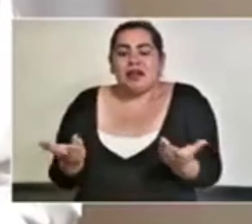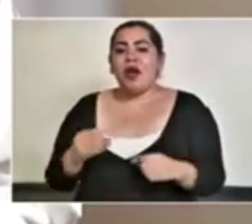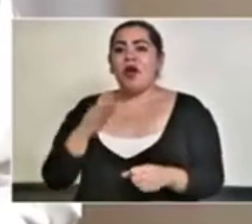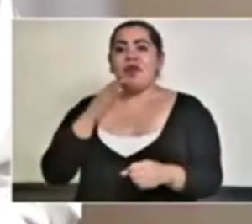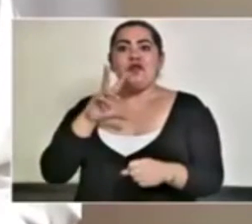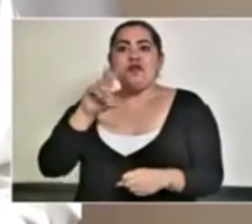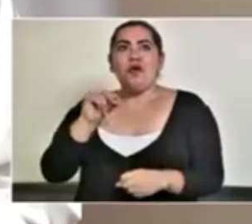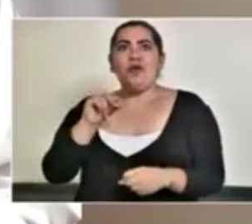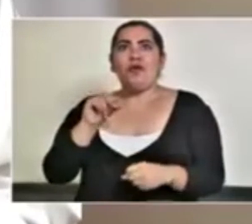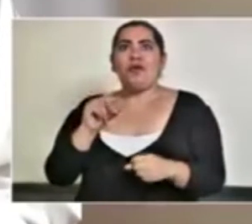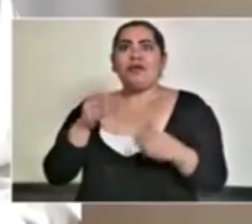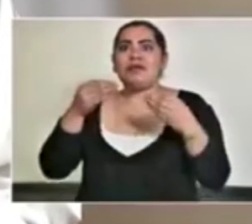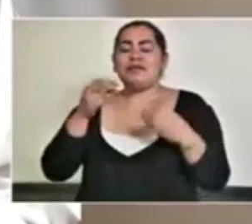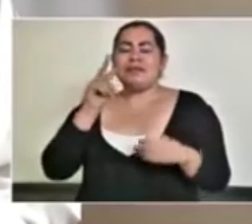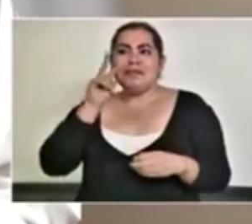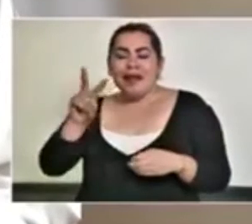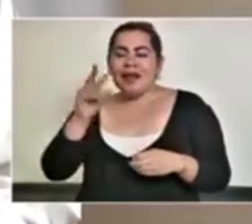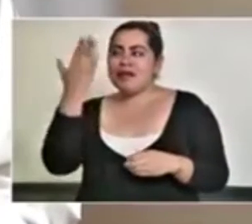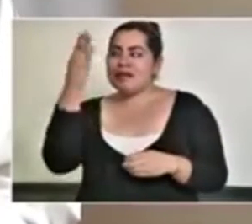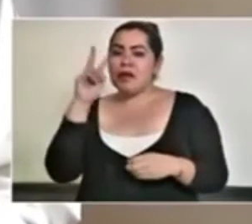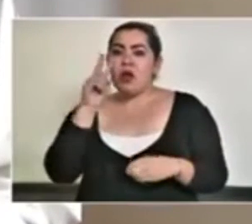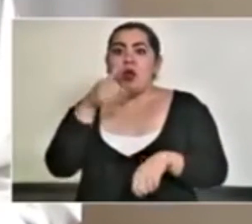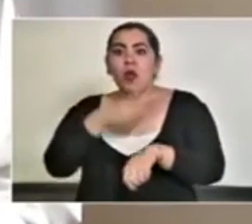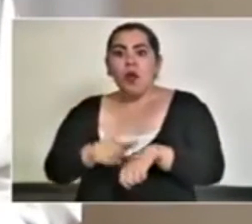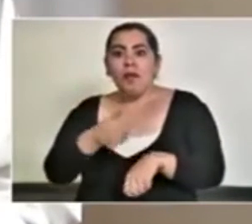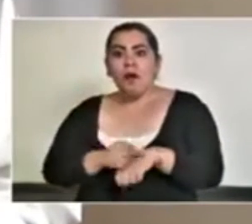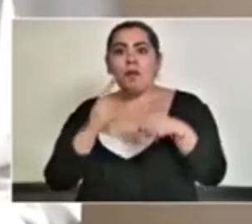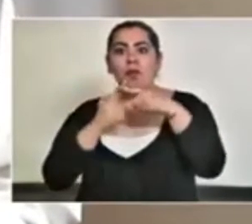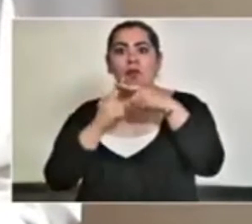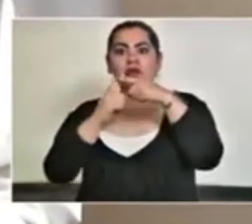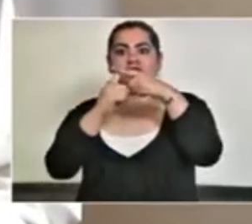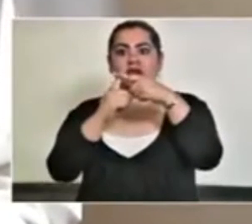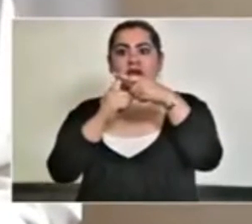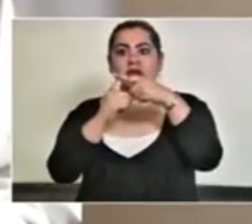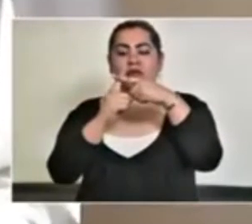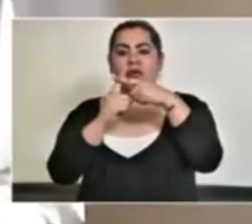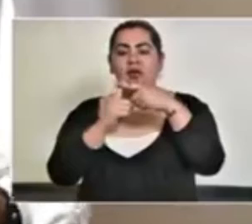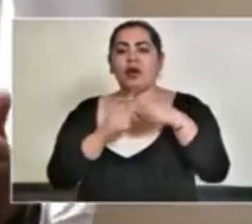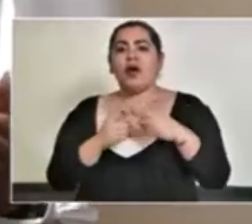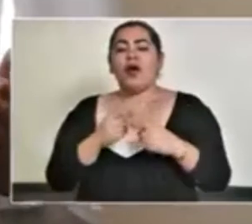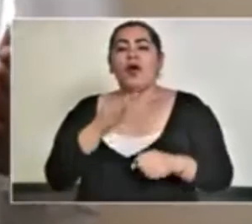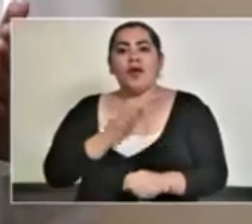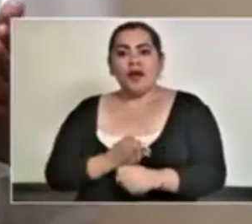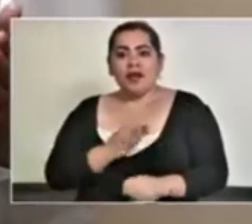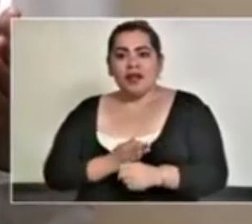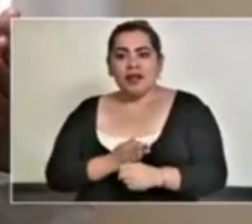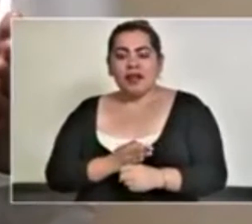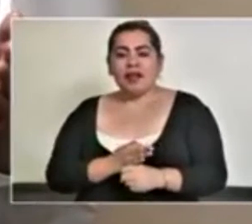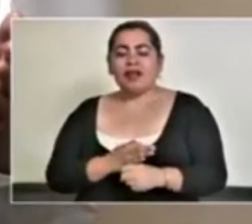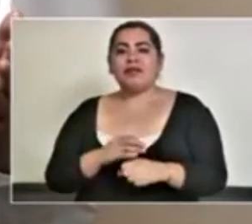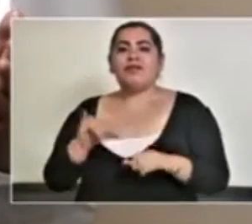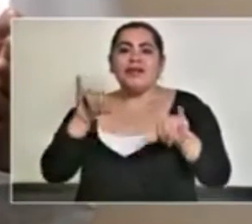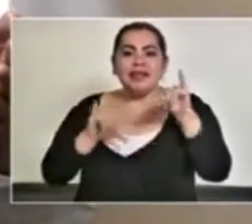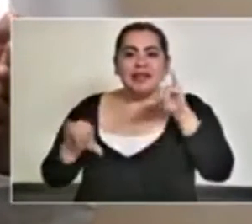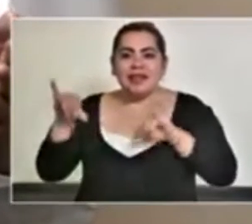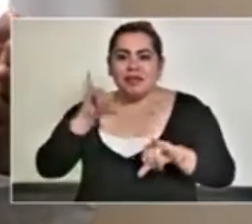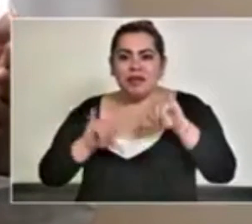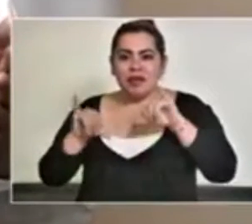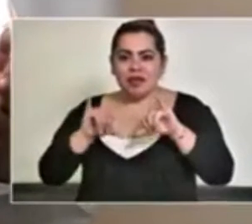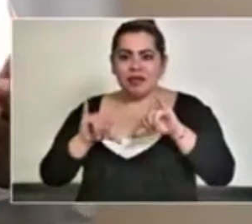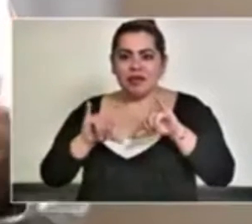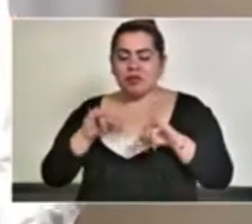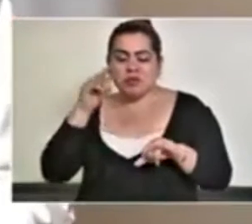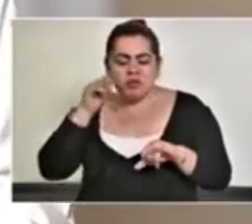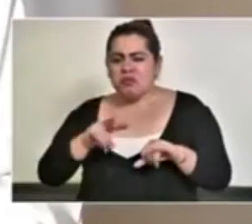Este no es un dato que revele el número de positivos dados en los laboratorios públicos.